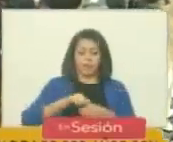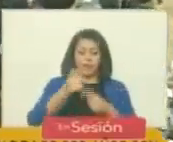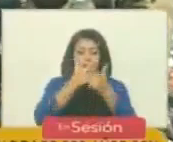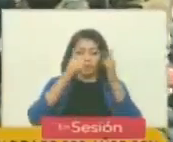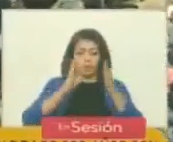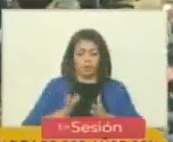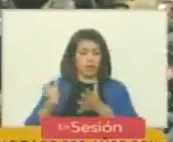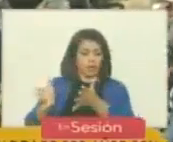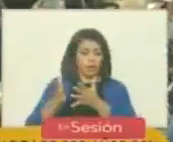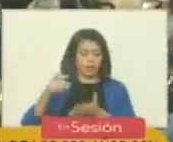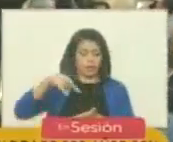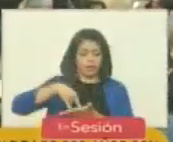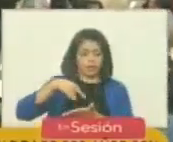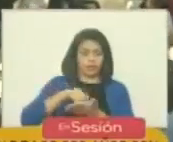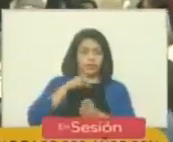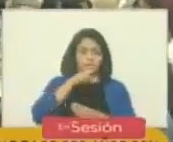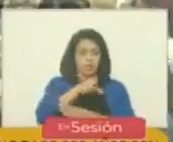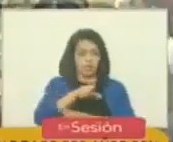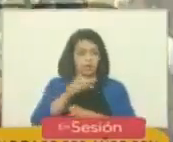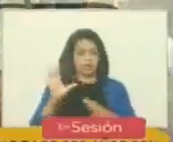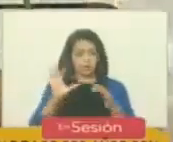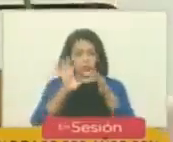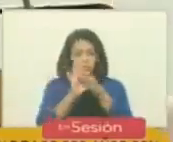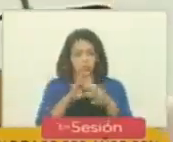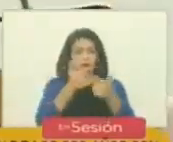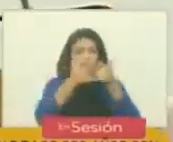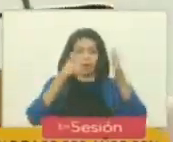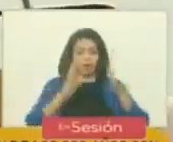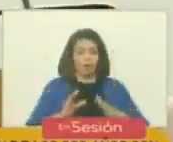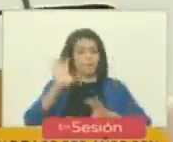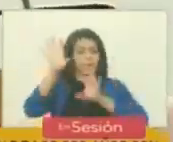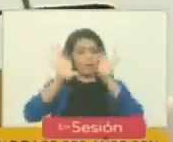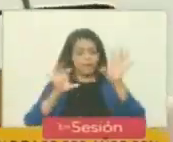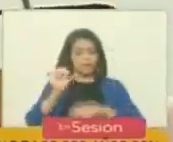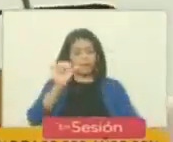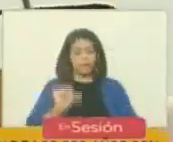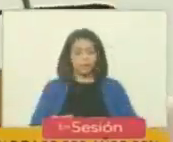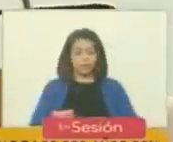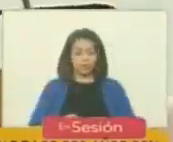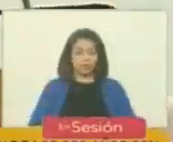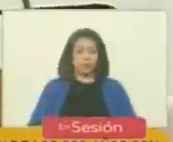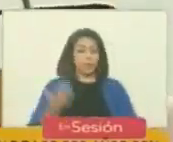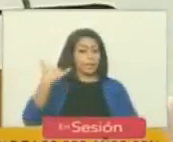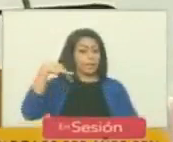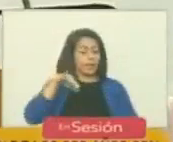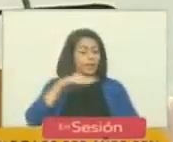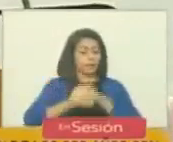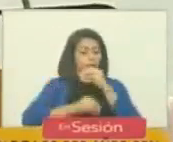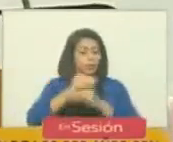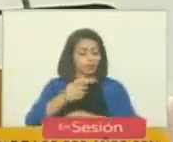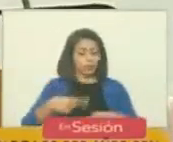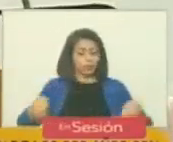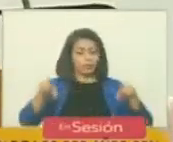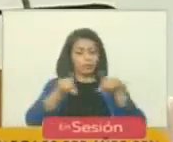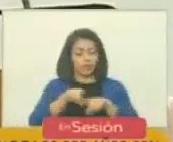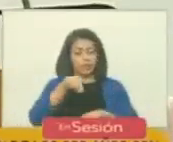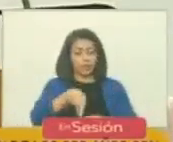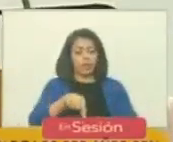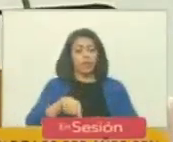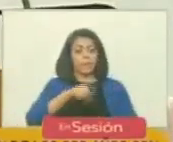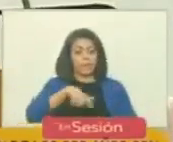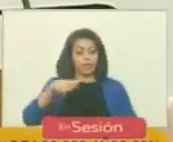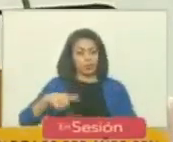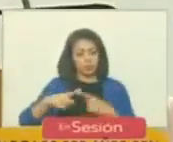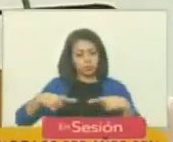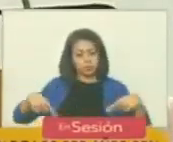del triunfo de Carabobo se dedica a consolidar la libertad de los países del sur. Mientras esto ocurría los realistas